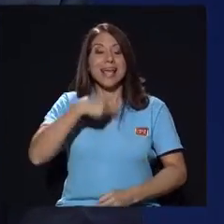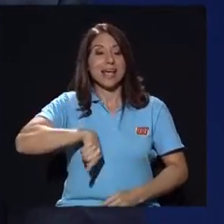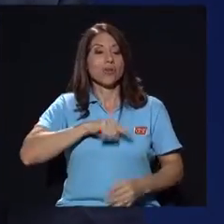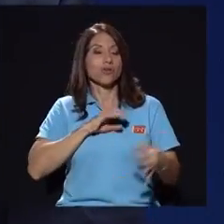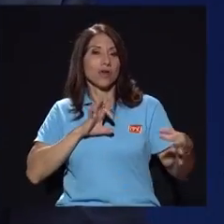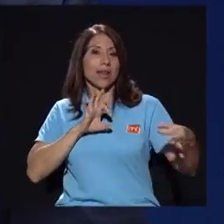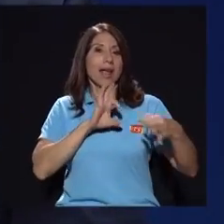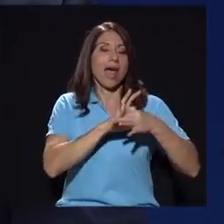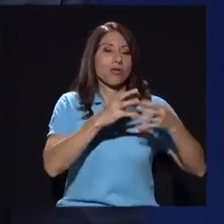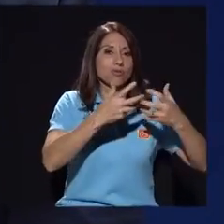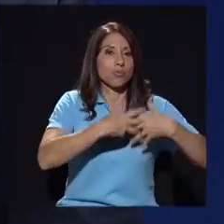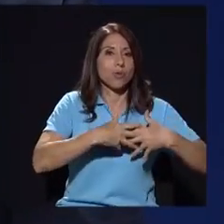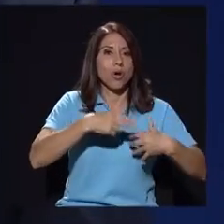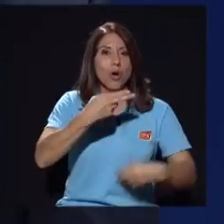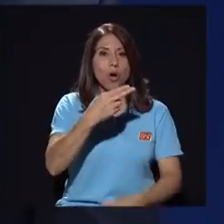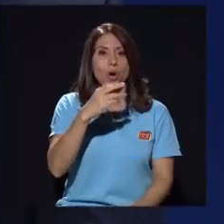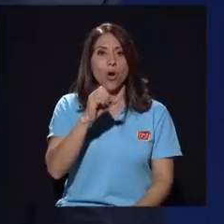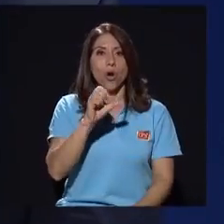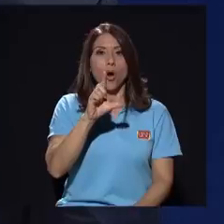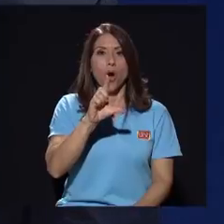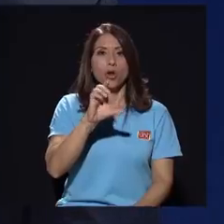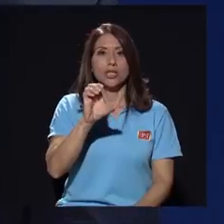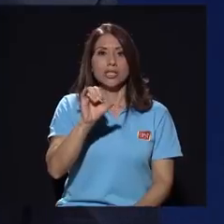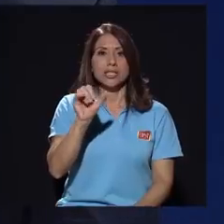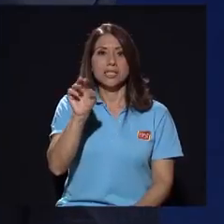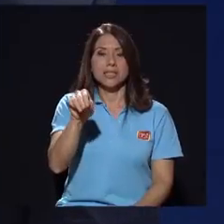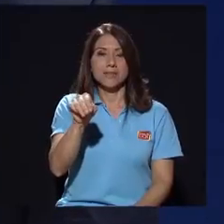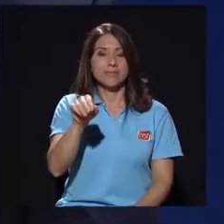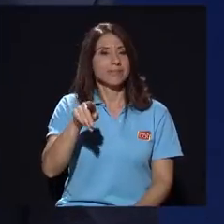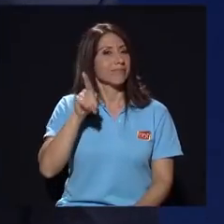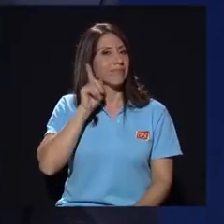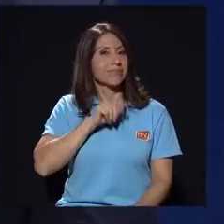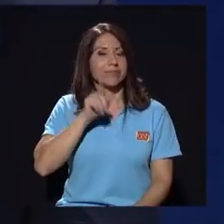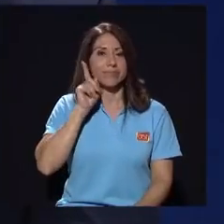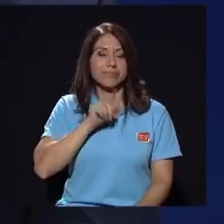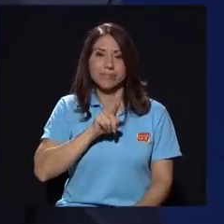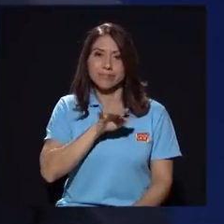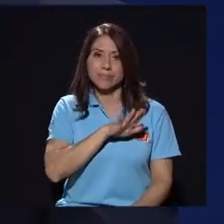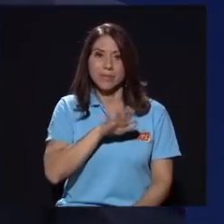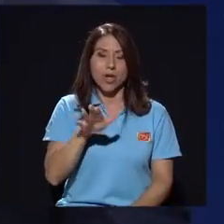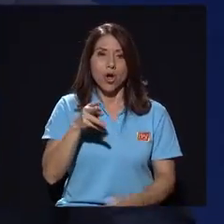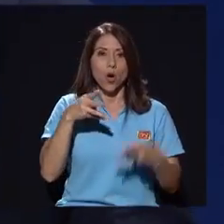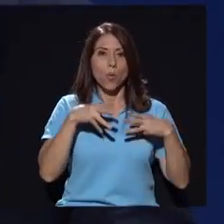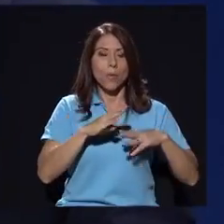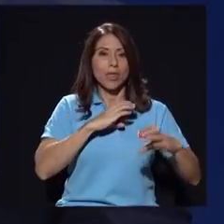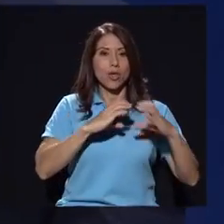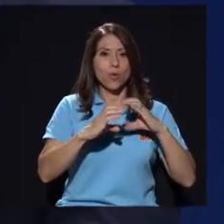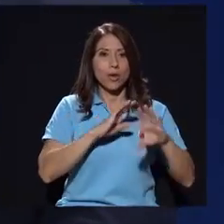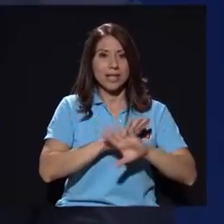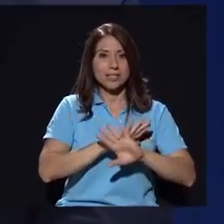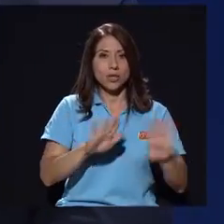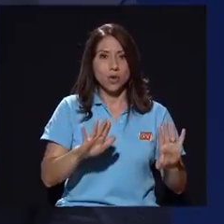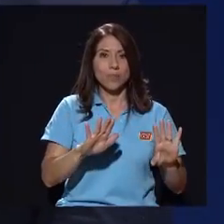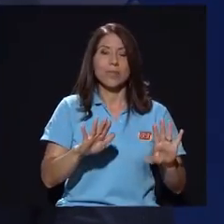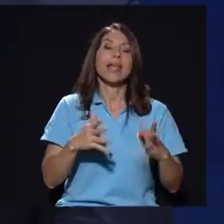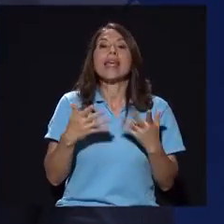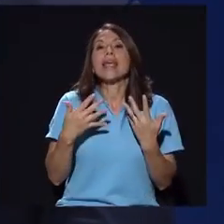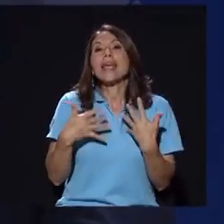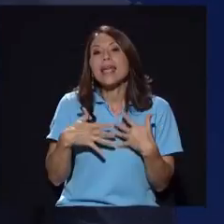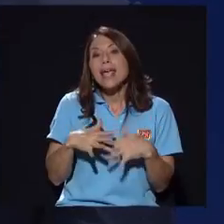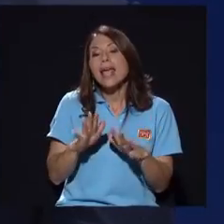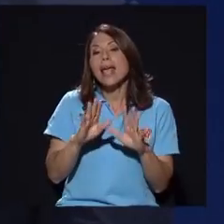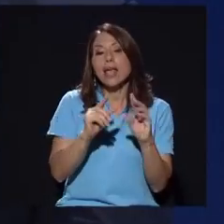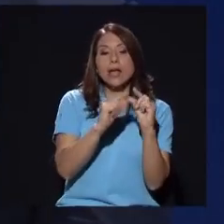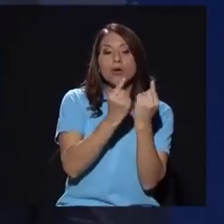Holstein cosa que es absolutamente falsa como medio de comunicación que existen entrelazados entre